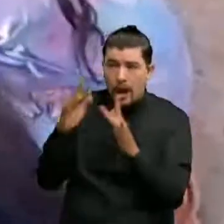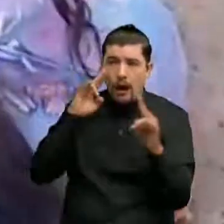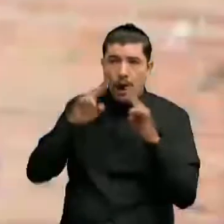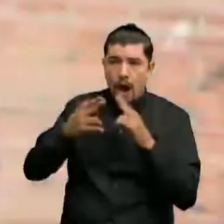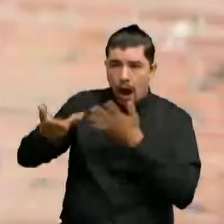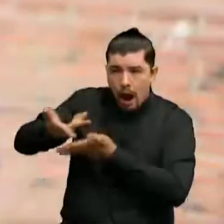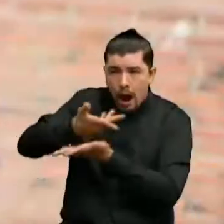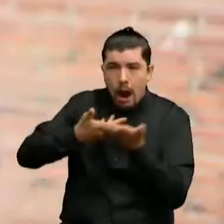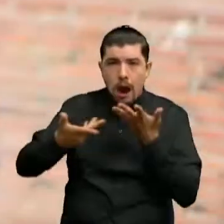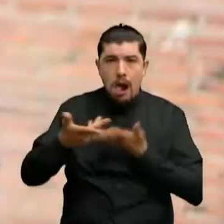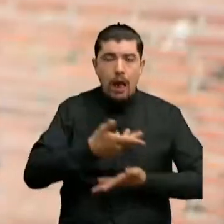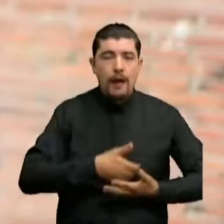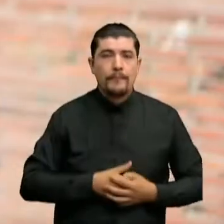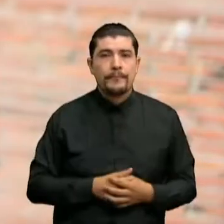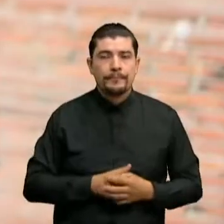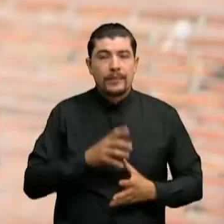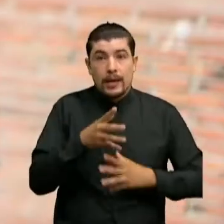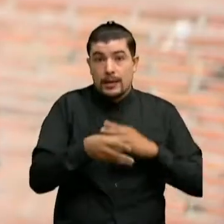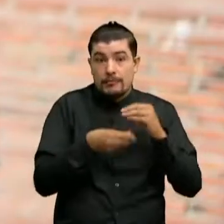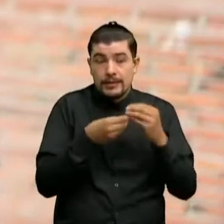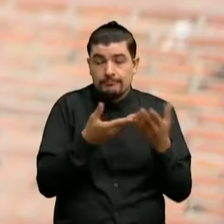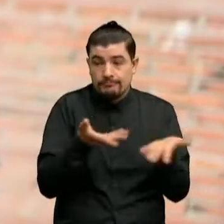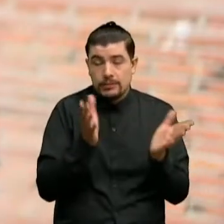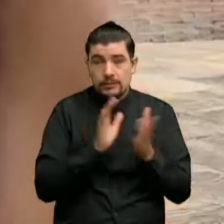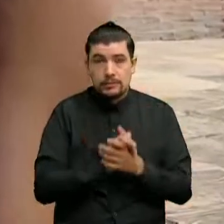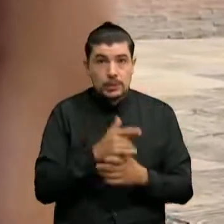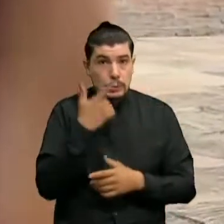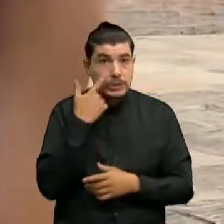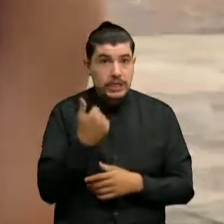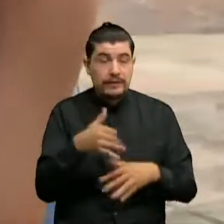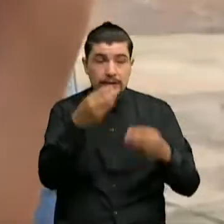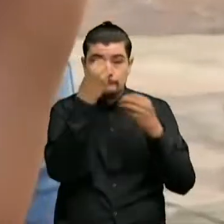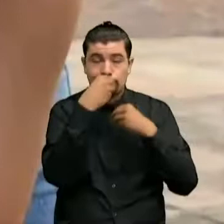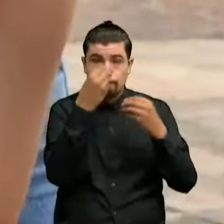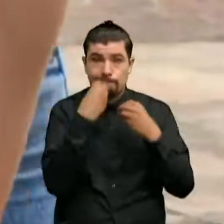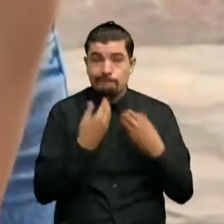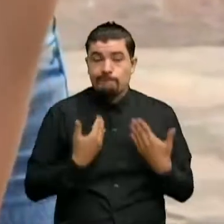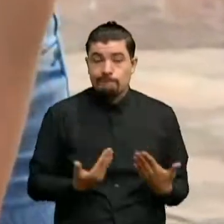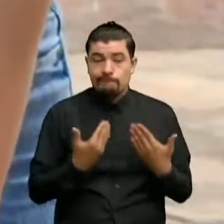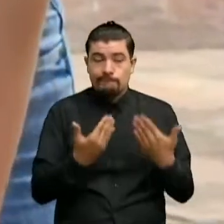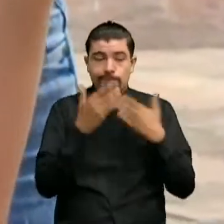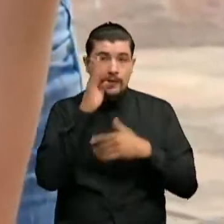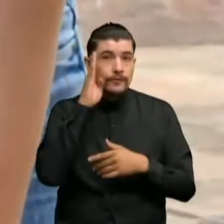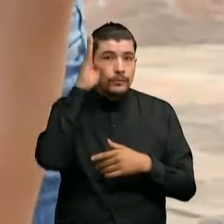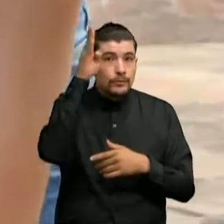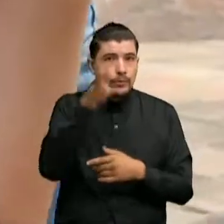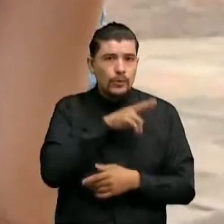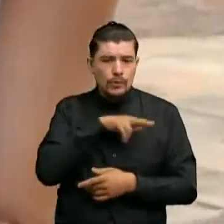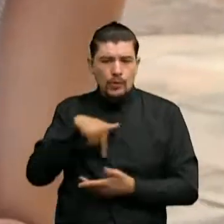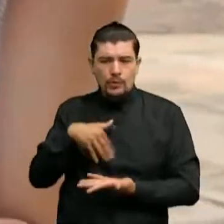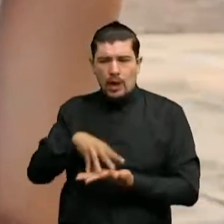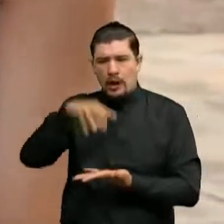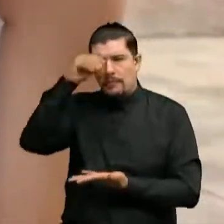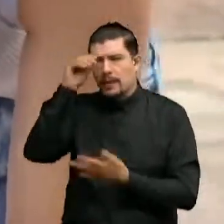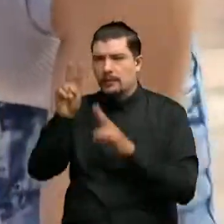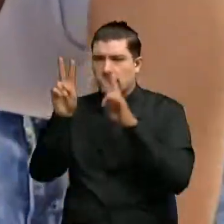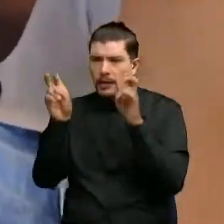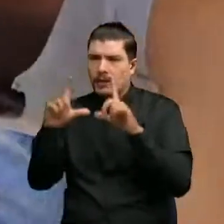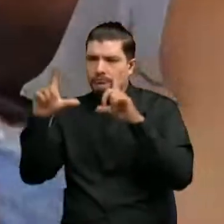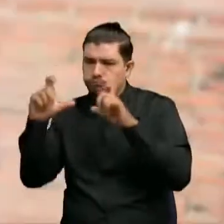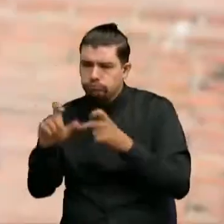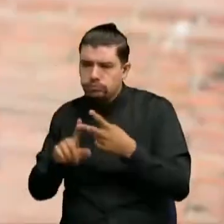Además pues de que es algo bastante educativo Que nos sirve también para el futuro Porque pues aprendimos todo el tema de fotografía